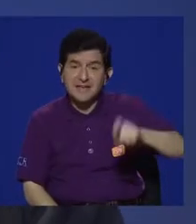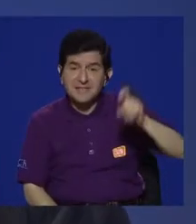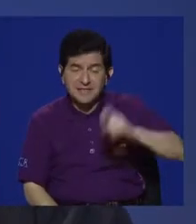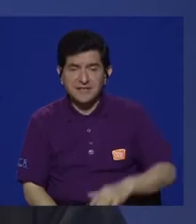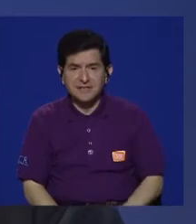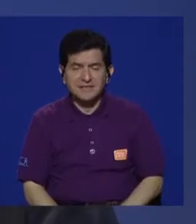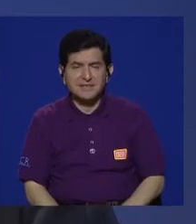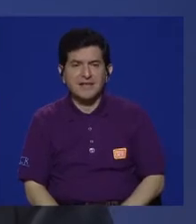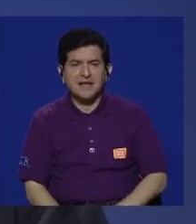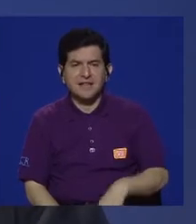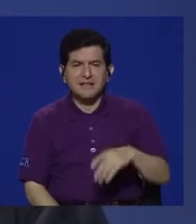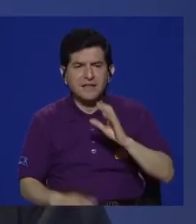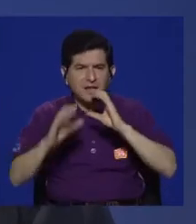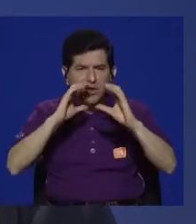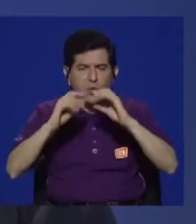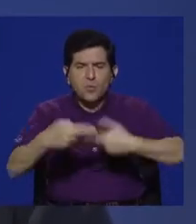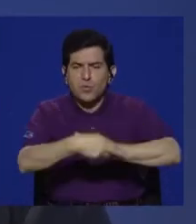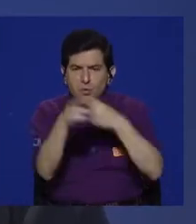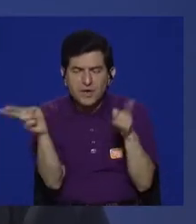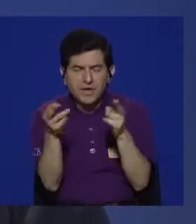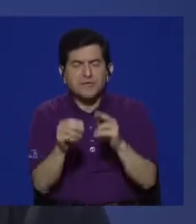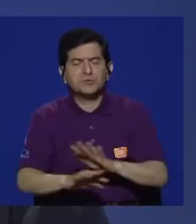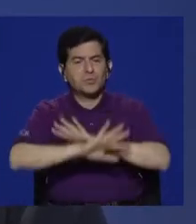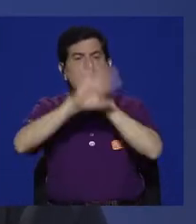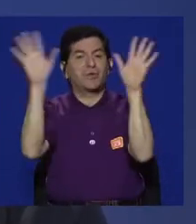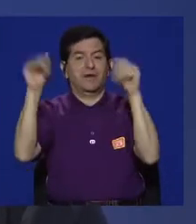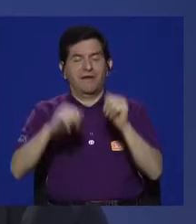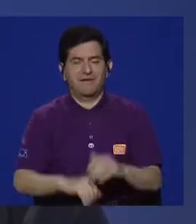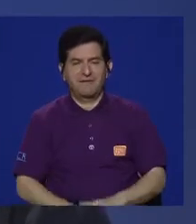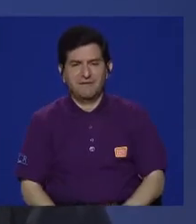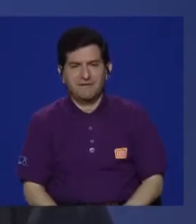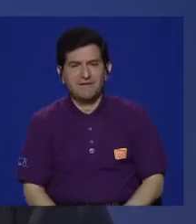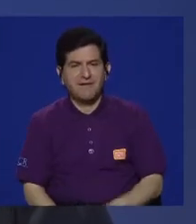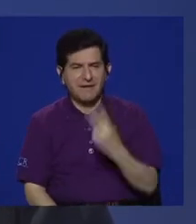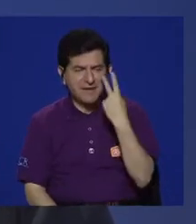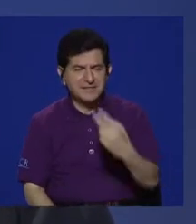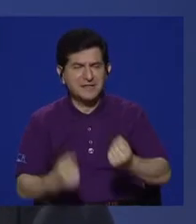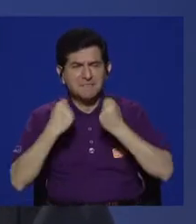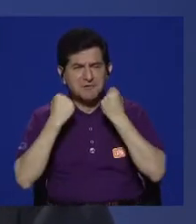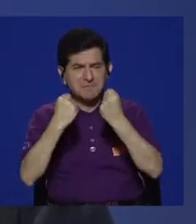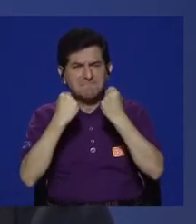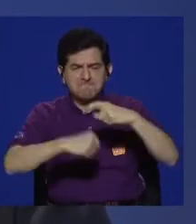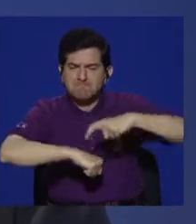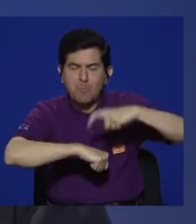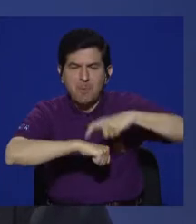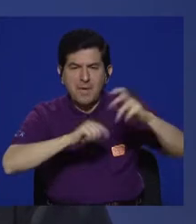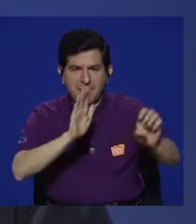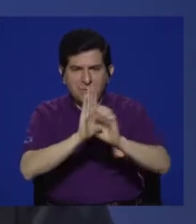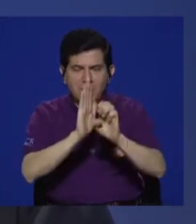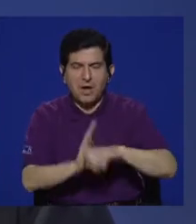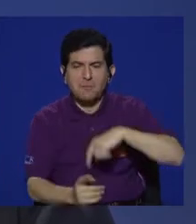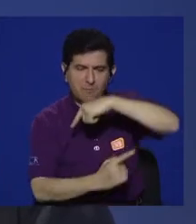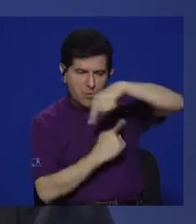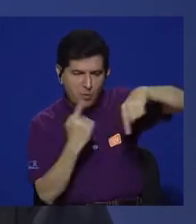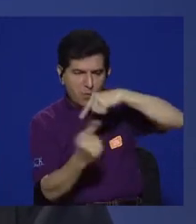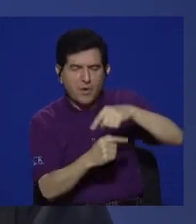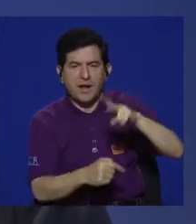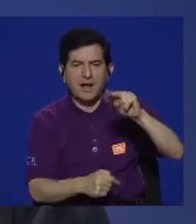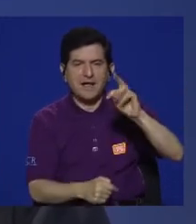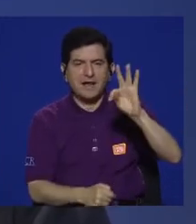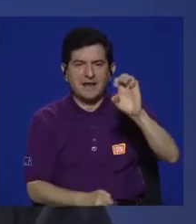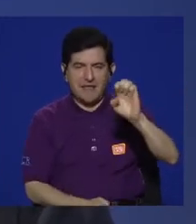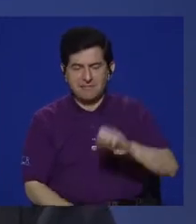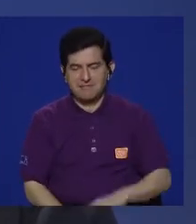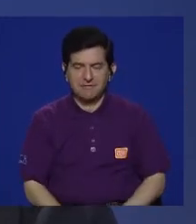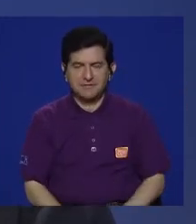y esa necesidad de medios regionales es clarísima y se ve muy fuertemente en momentos, por ejemplo, como el